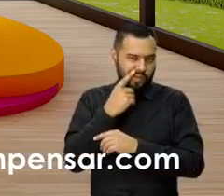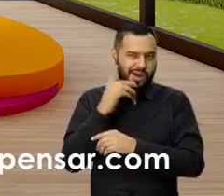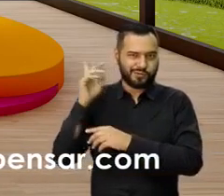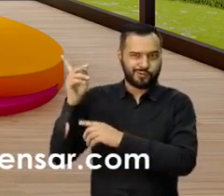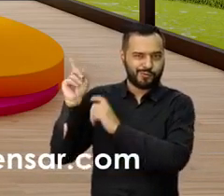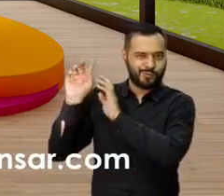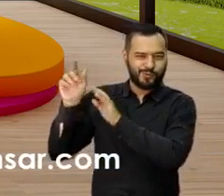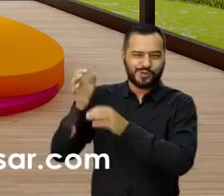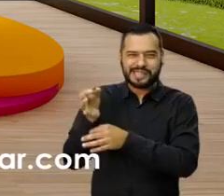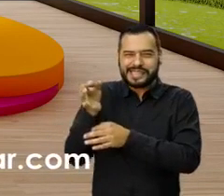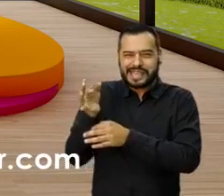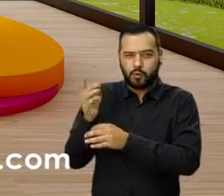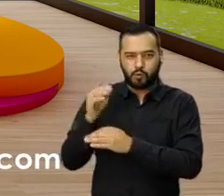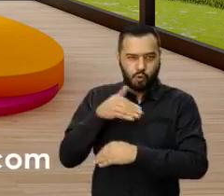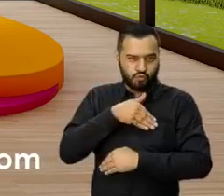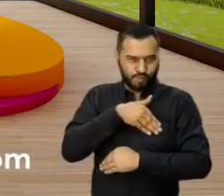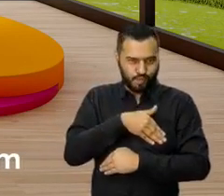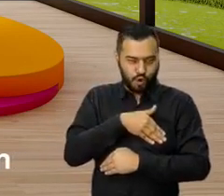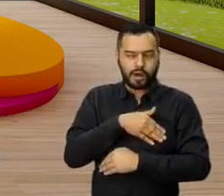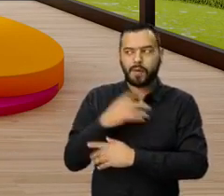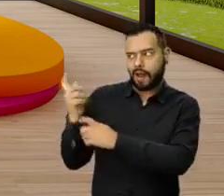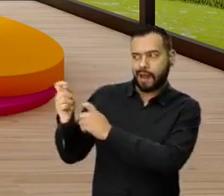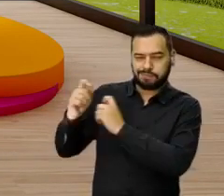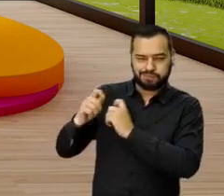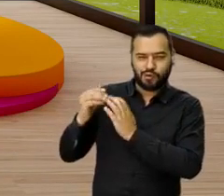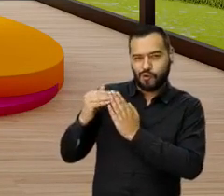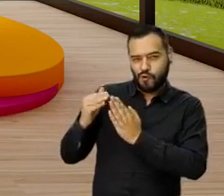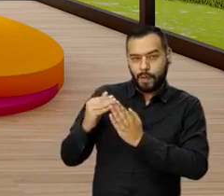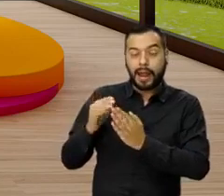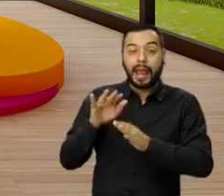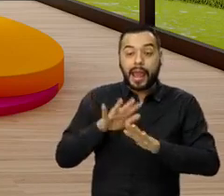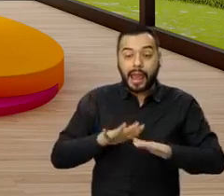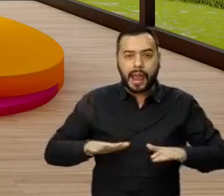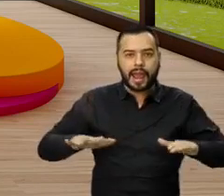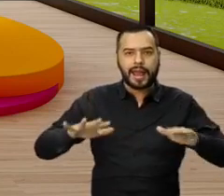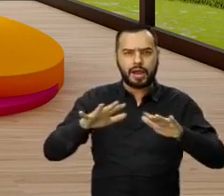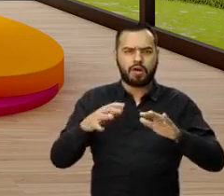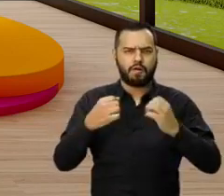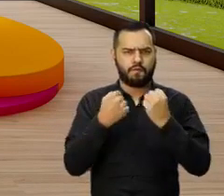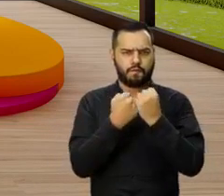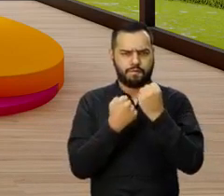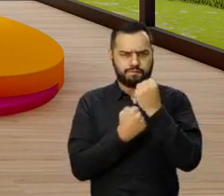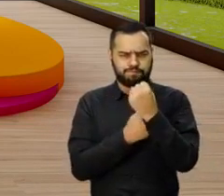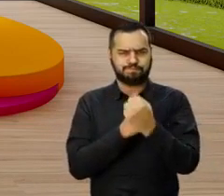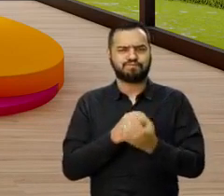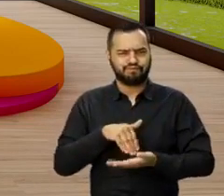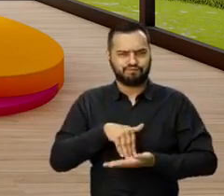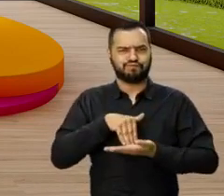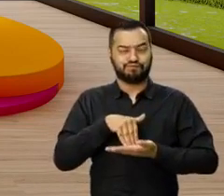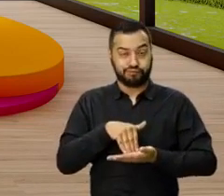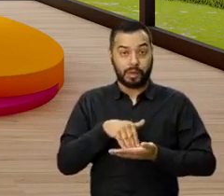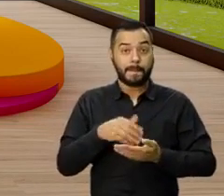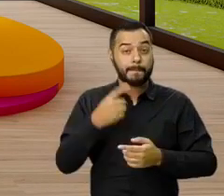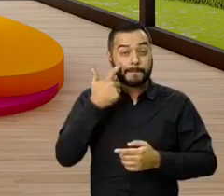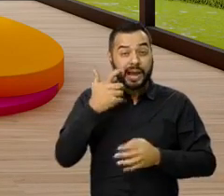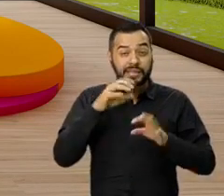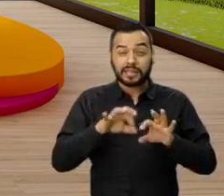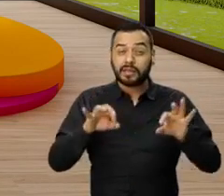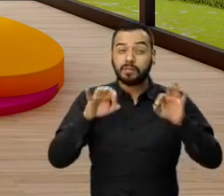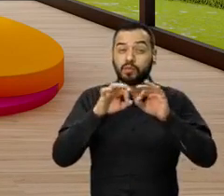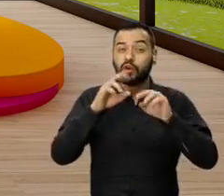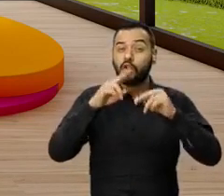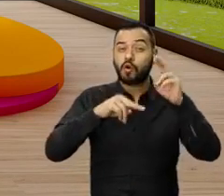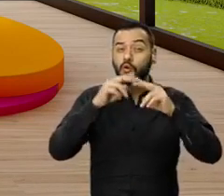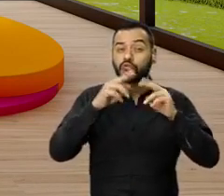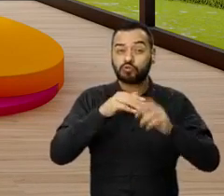seguros Bolívar, lo cual hace que esto cuenta con una presencia y fortaleza y solidez. Lo más importante para Constructora Bolívar